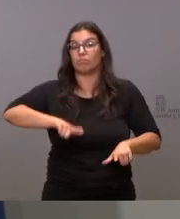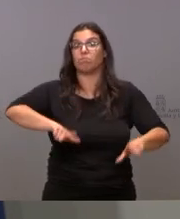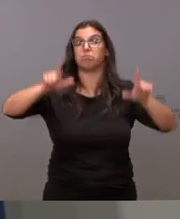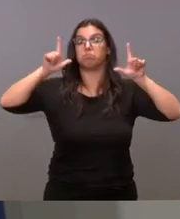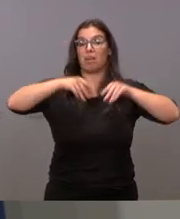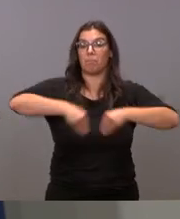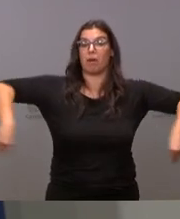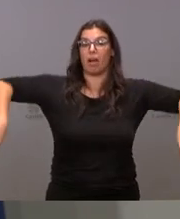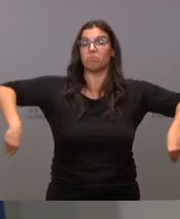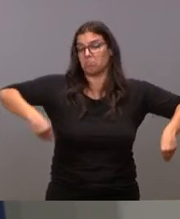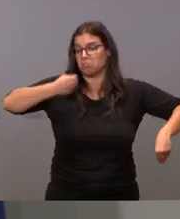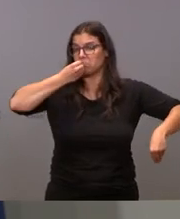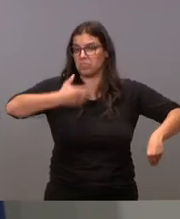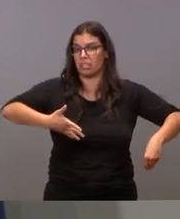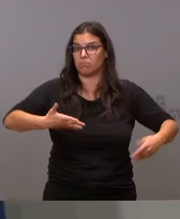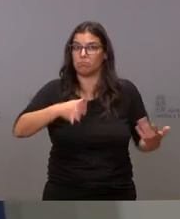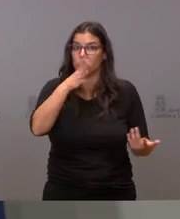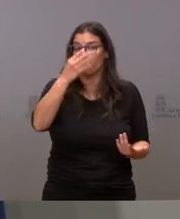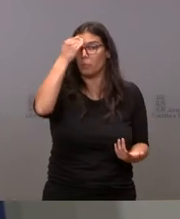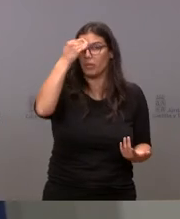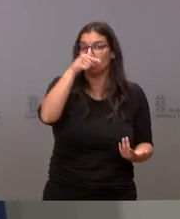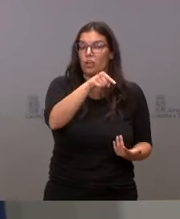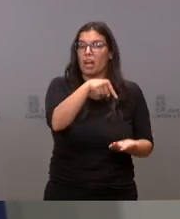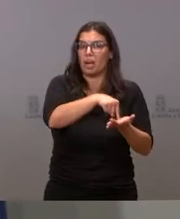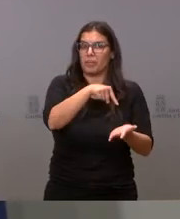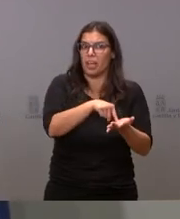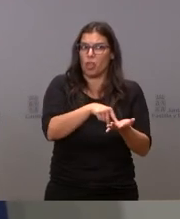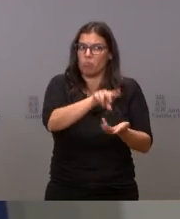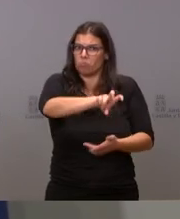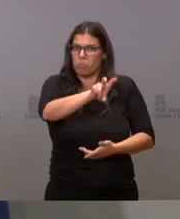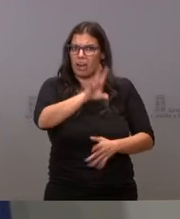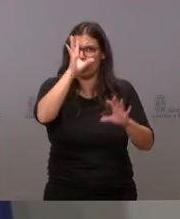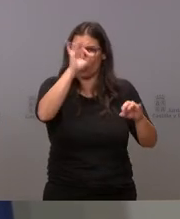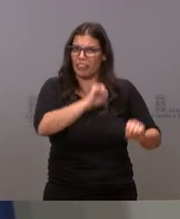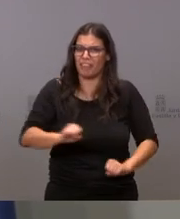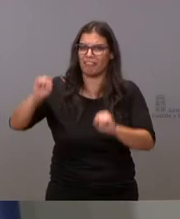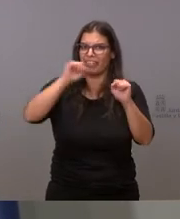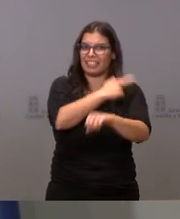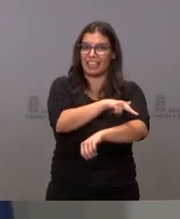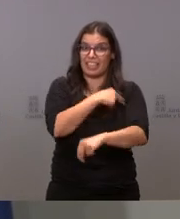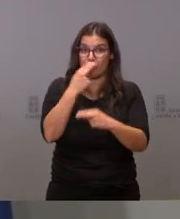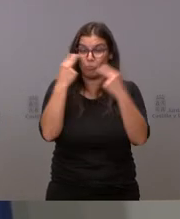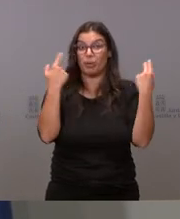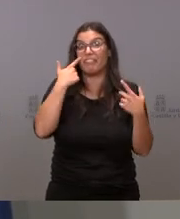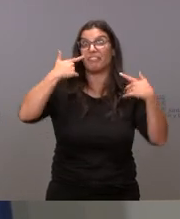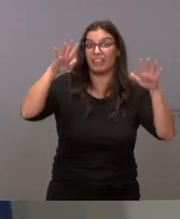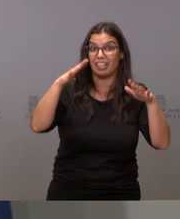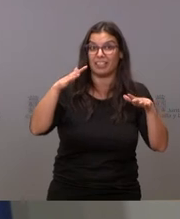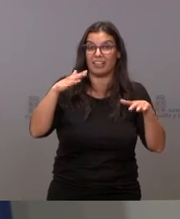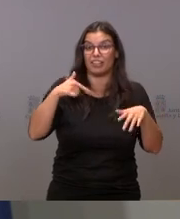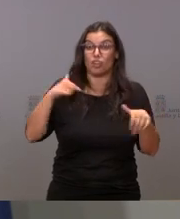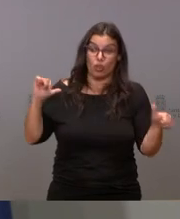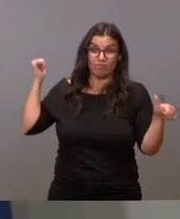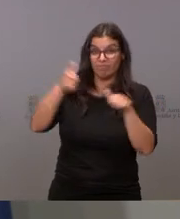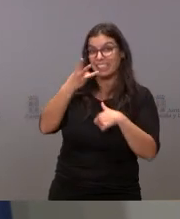misma y me parece bien porque yo creo que es una reivindicación legítima la de defender nuestra sanidad pública fíjese si es tan legítima que yo llevo 30 años